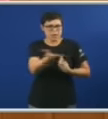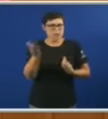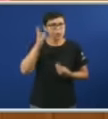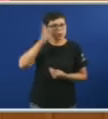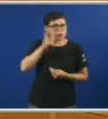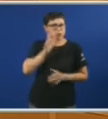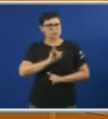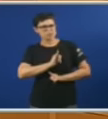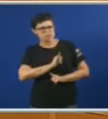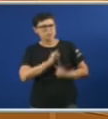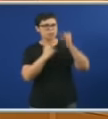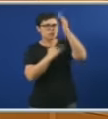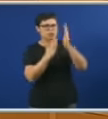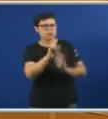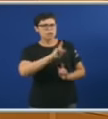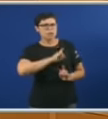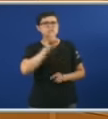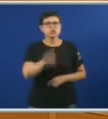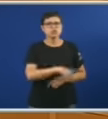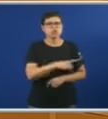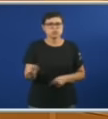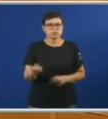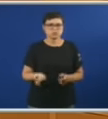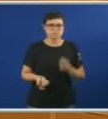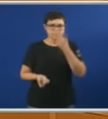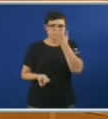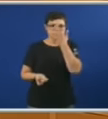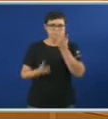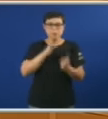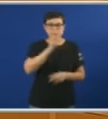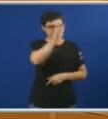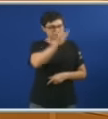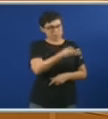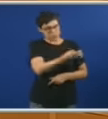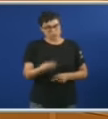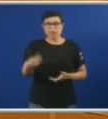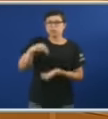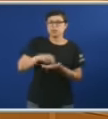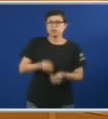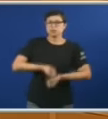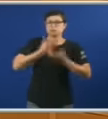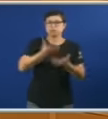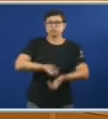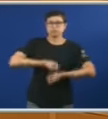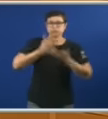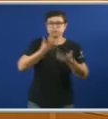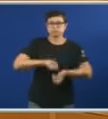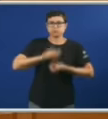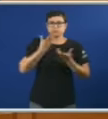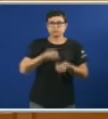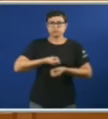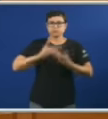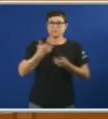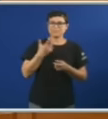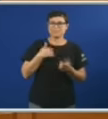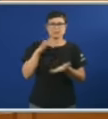cidadans deste país Porque esperamos de vostede Señor Feijó Algo máis que vir aquí A contarnos os seus chascarrillos Cando